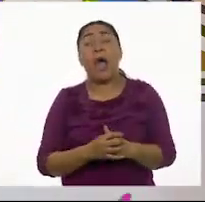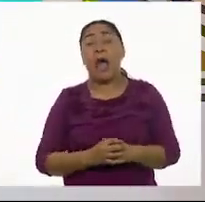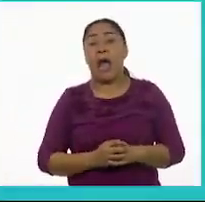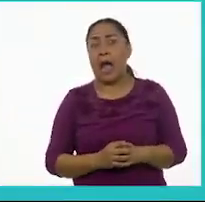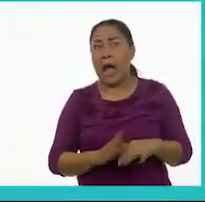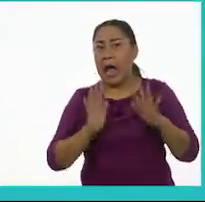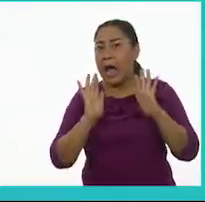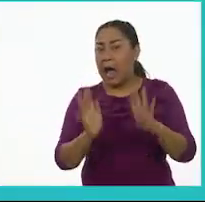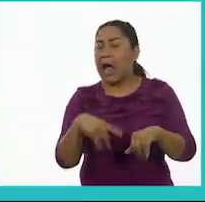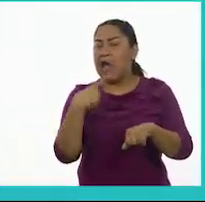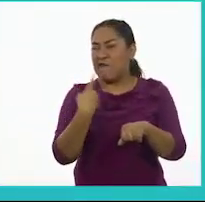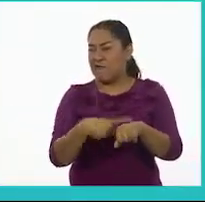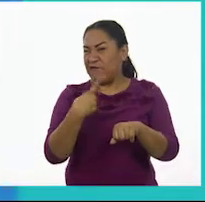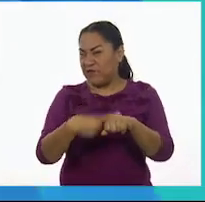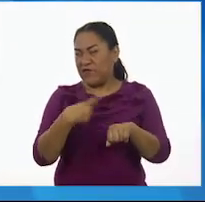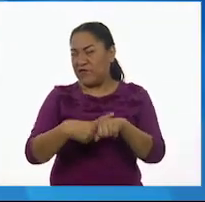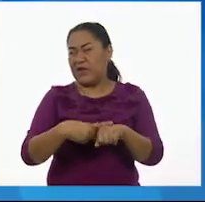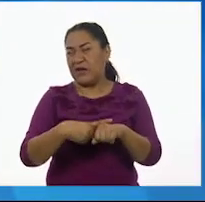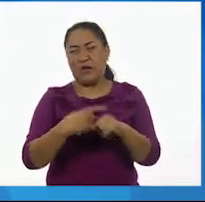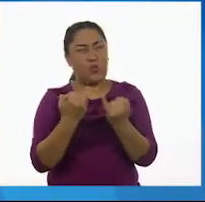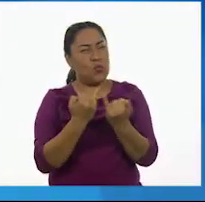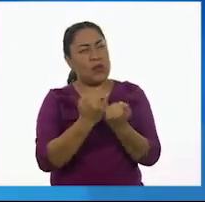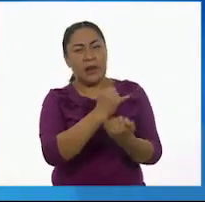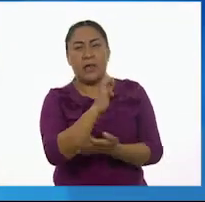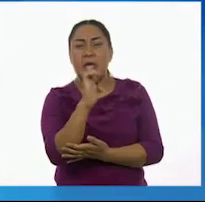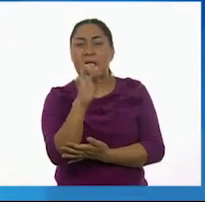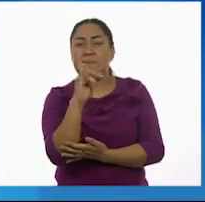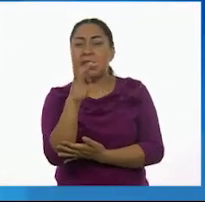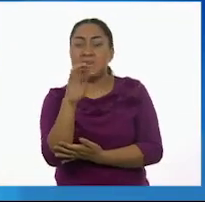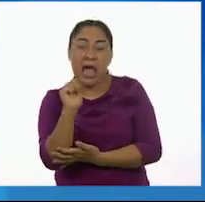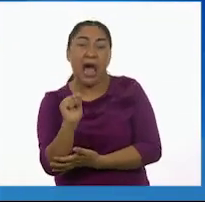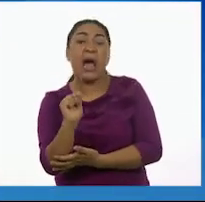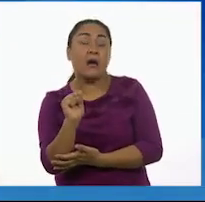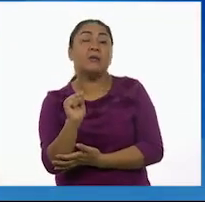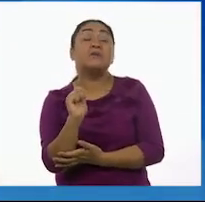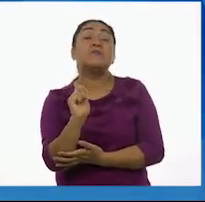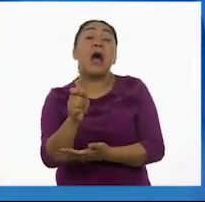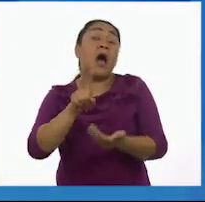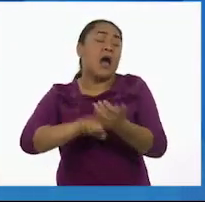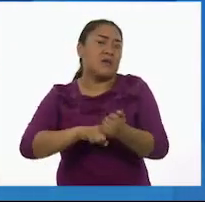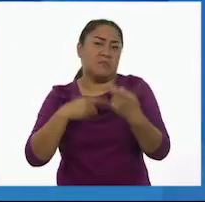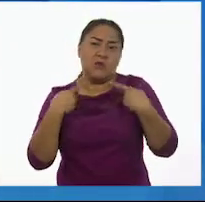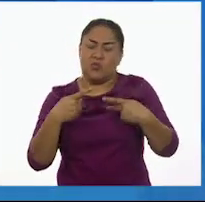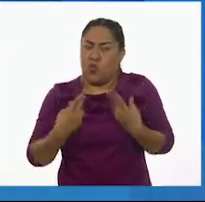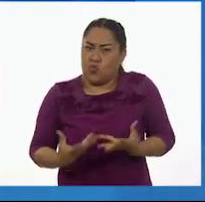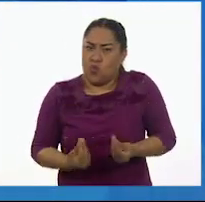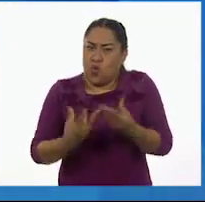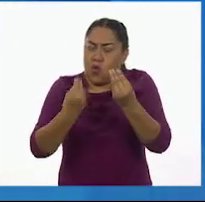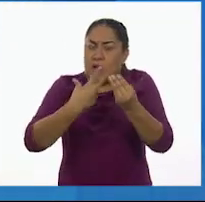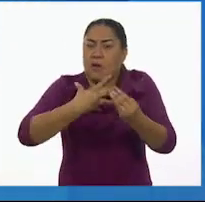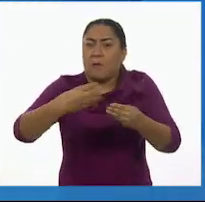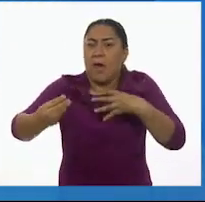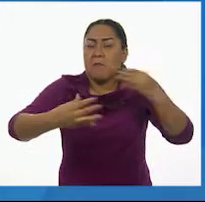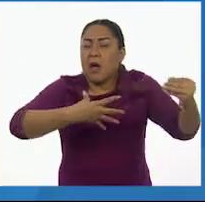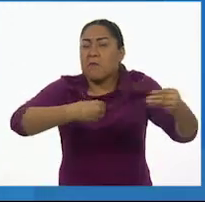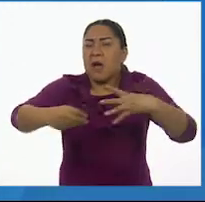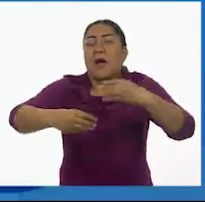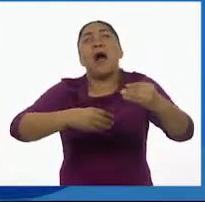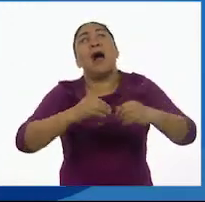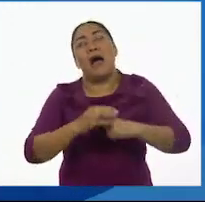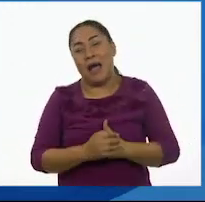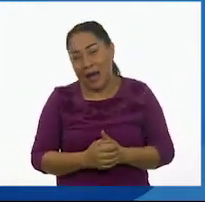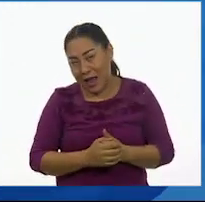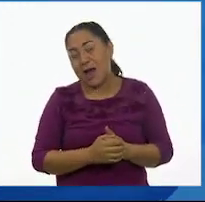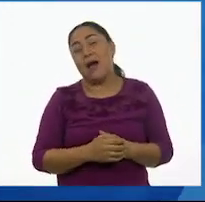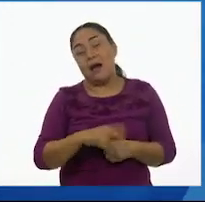epidémica como epidemia. Es decir, ¿le va a dar a muchos? A mucha gente. Ajá. Y al mismo tiempo, ¿cierto? Entonces, una